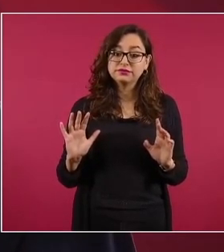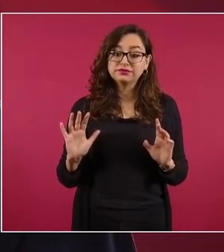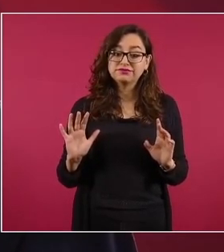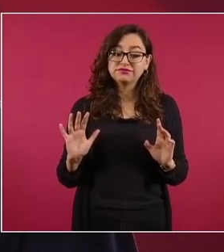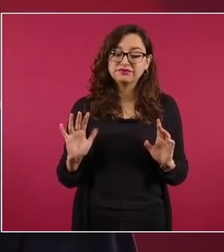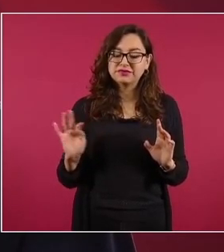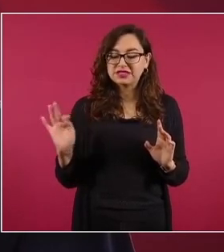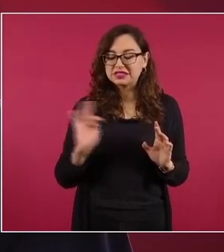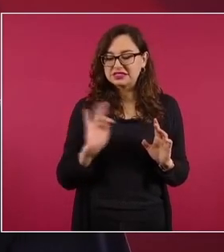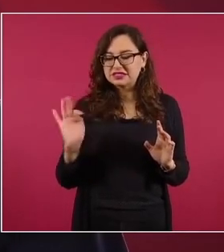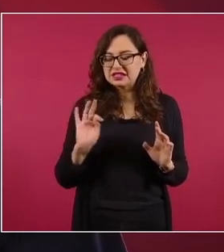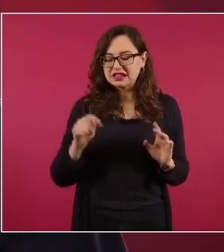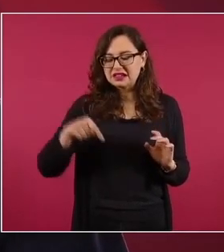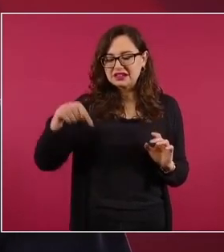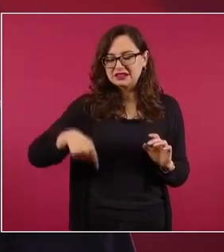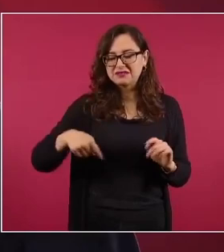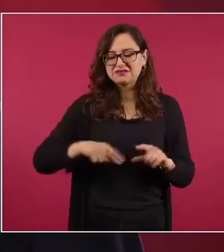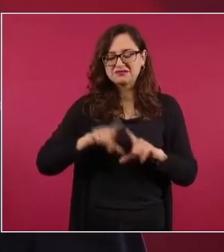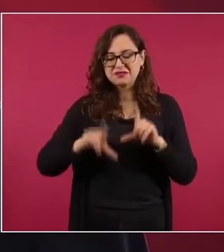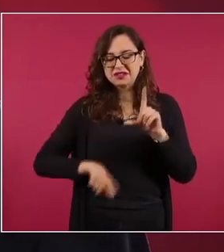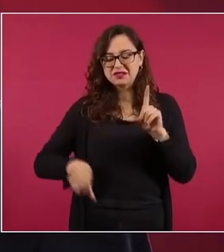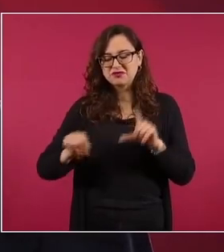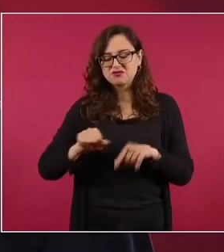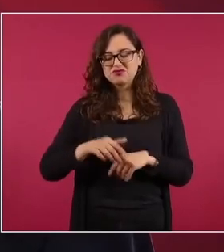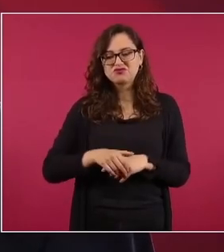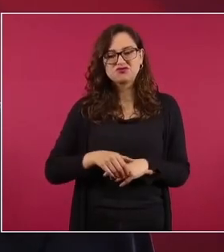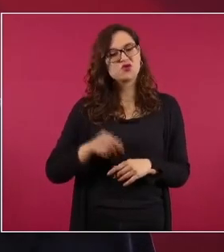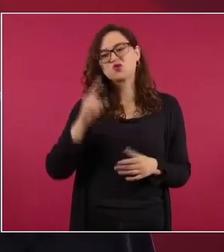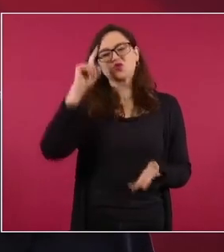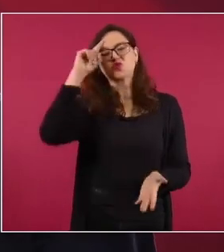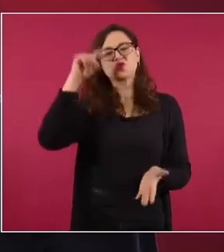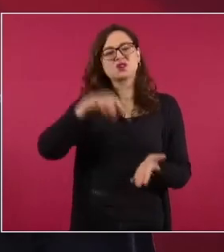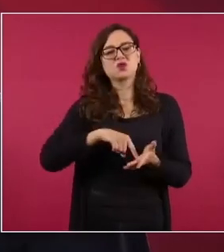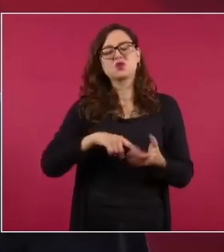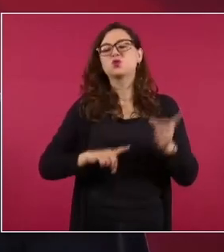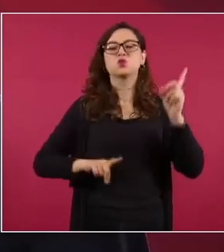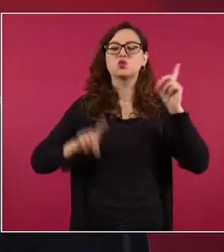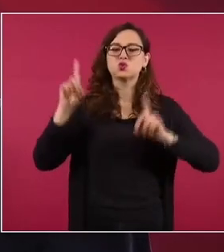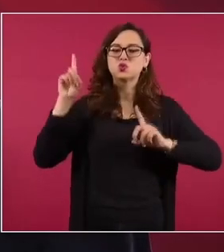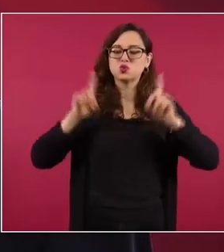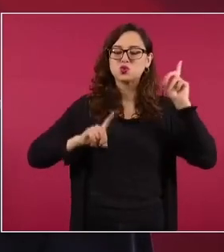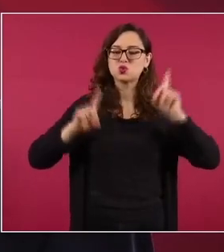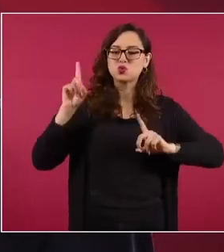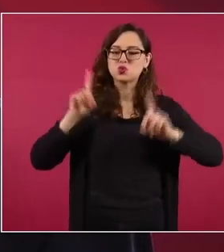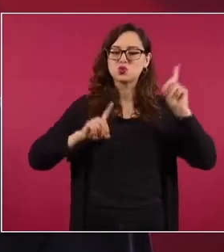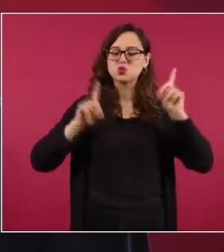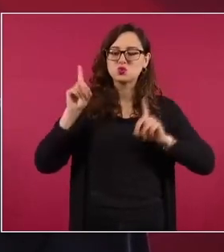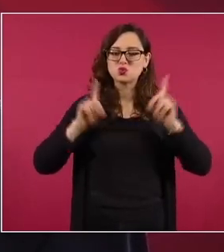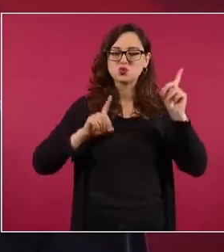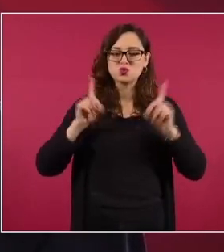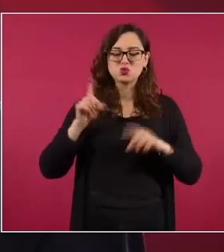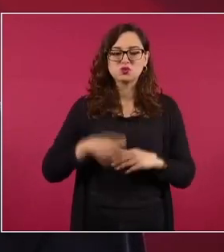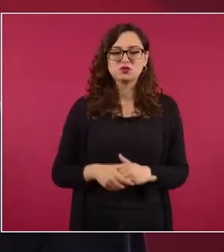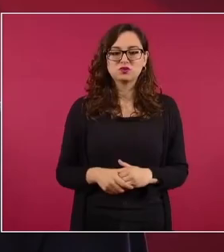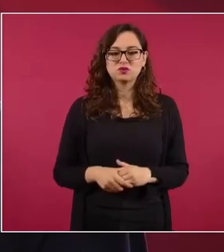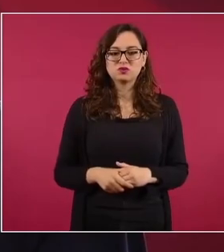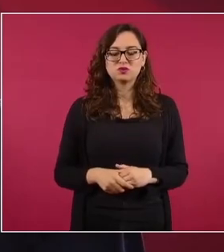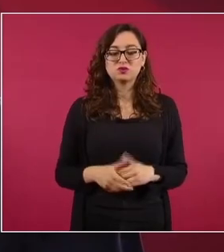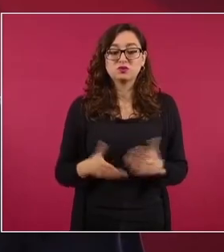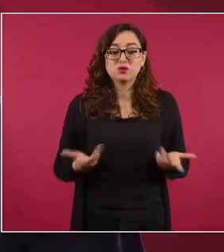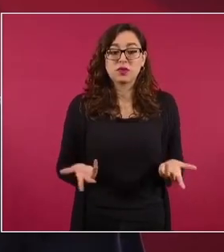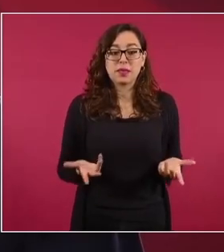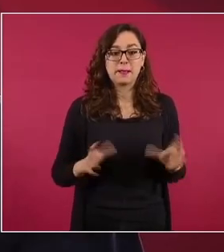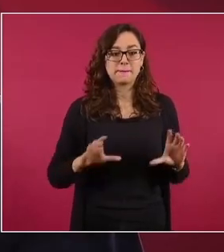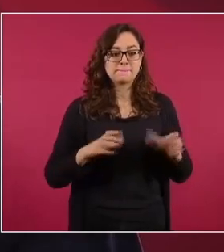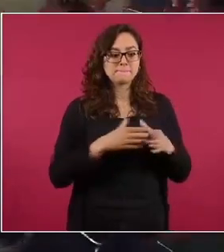nacional, lo dudo. Por eso el antecedente, porque ellos mismos sostienen,